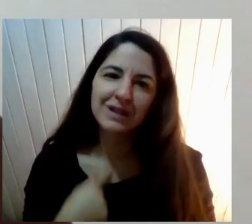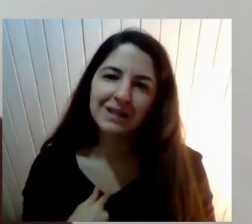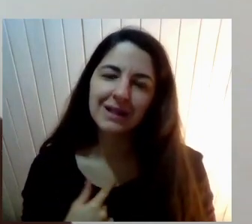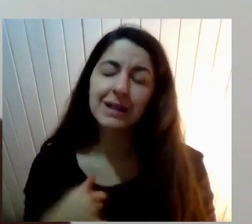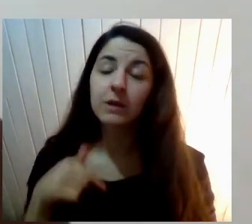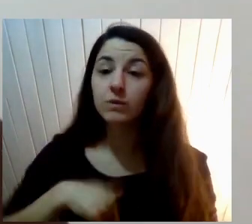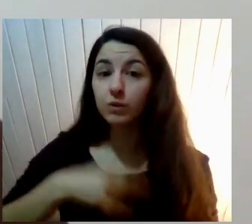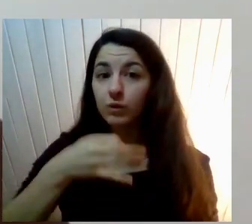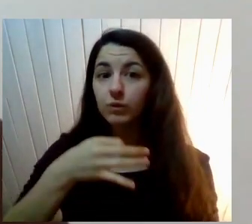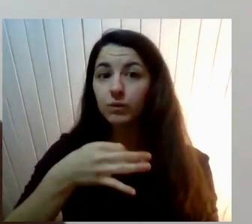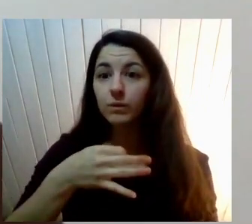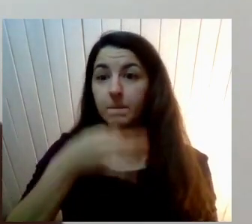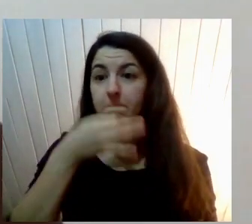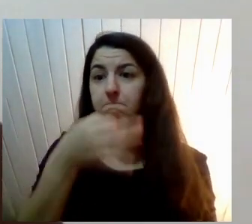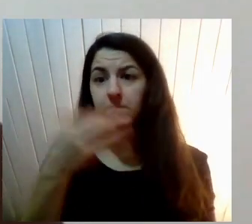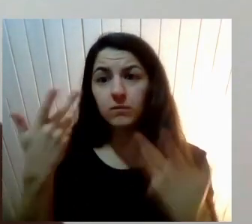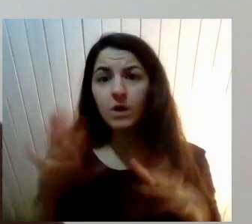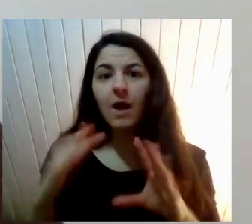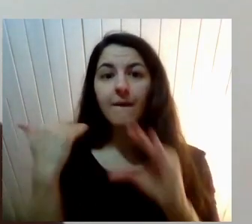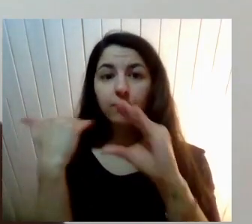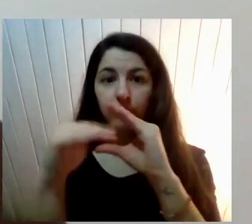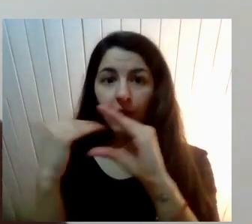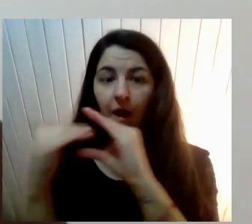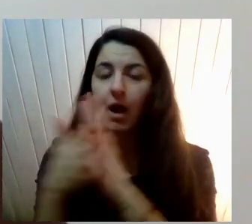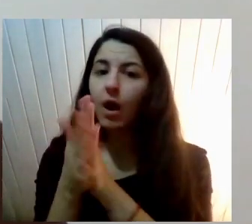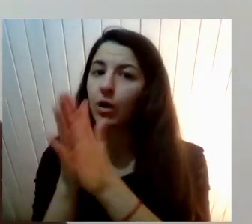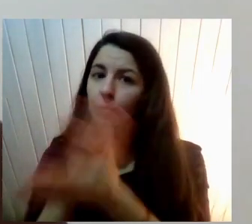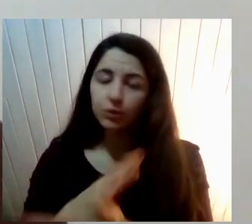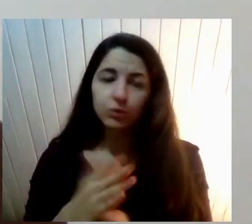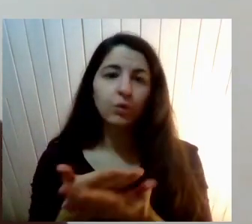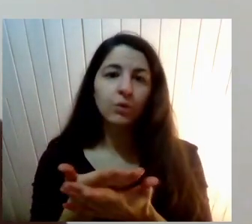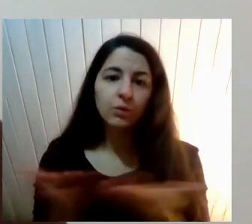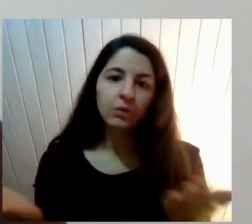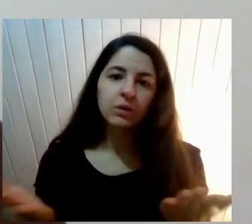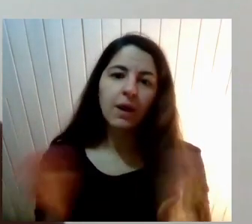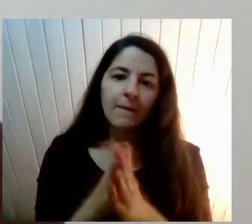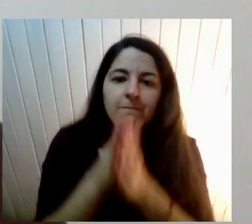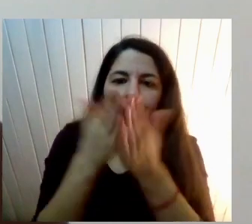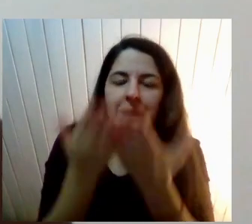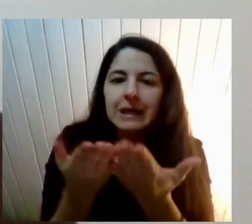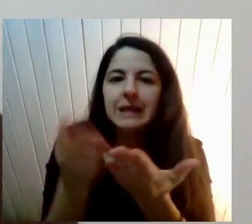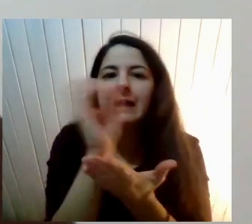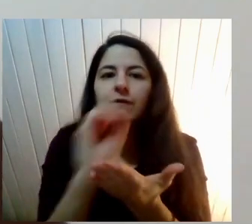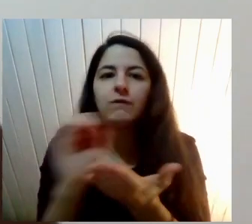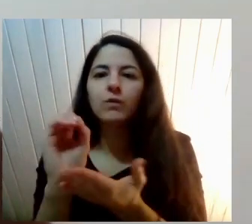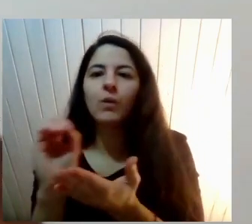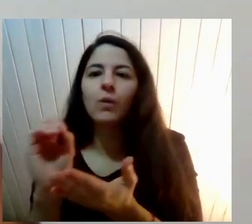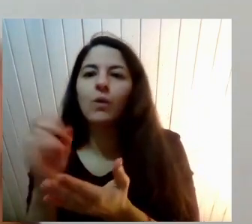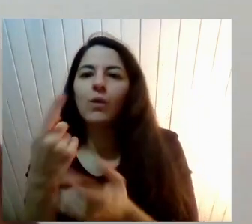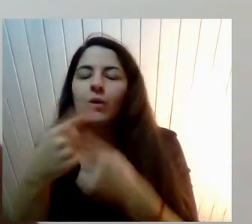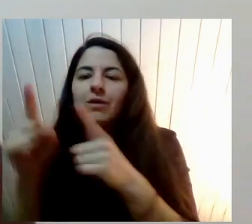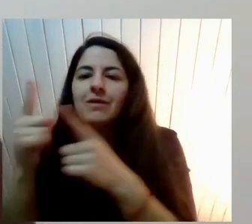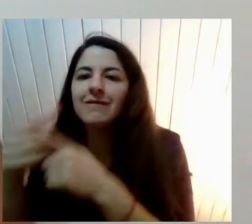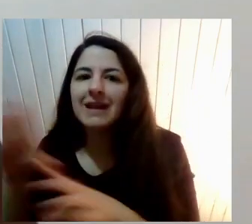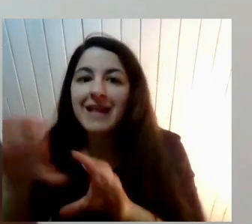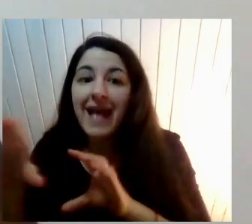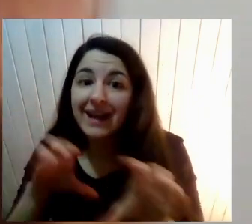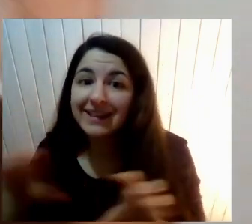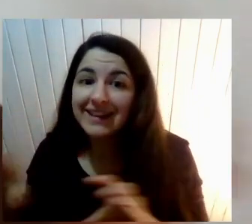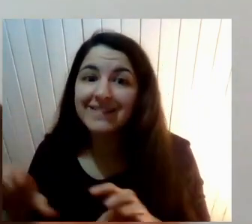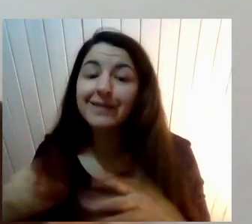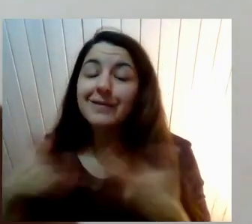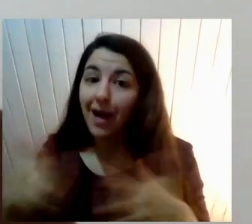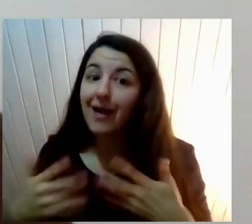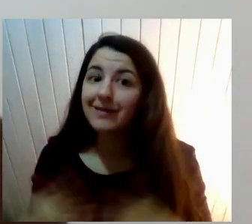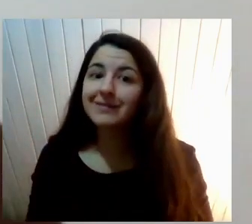enviar Todas esas invitaciones Nosotras felices también De hecho En cuarentena La red docente Ha crecido un montón De hecho Está como